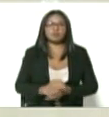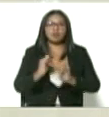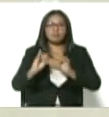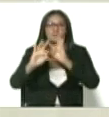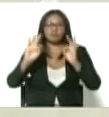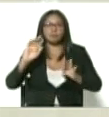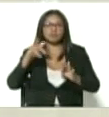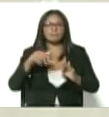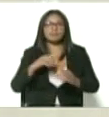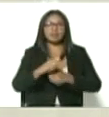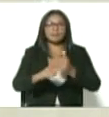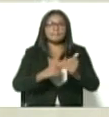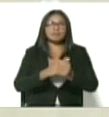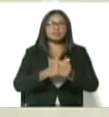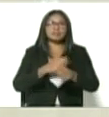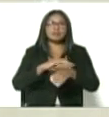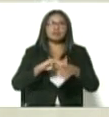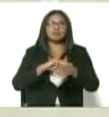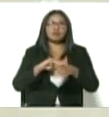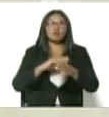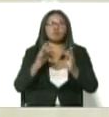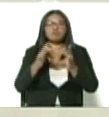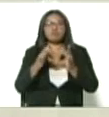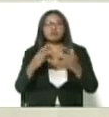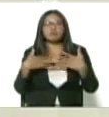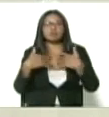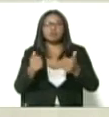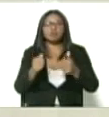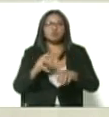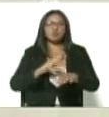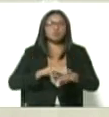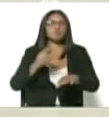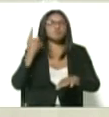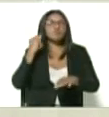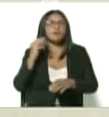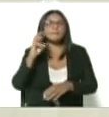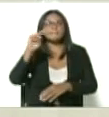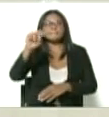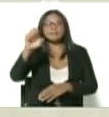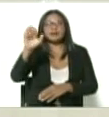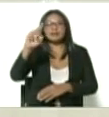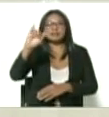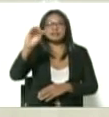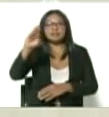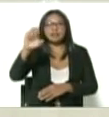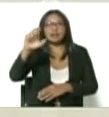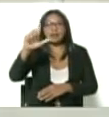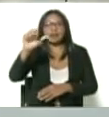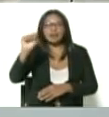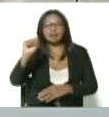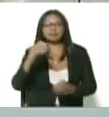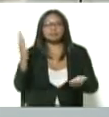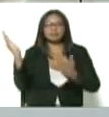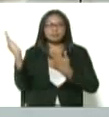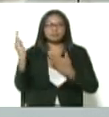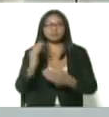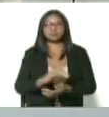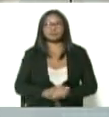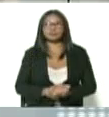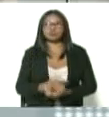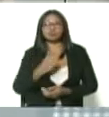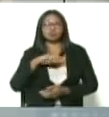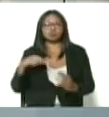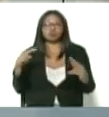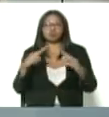la viceministra de redes de salud pública la doctora Marisela Bermúdez adelante en este momento nos